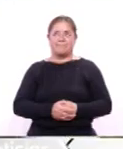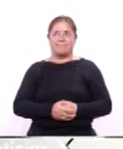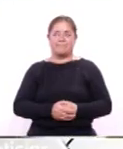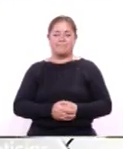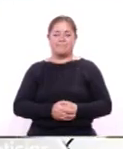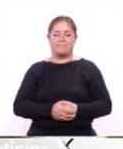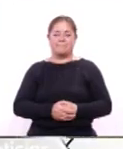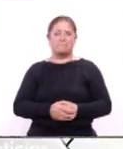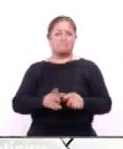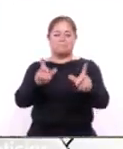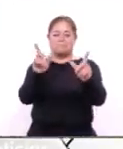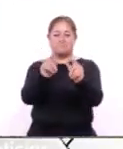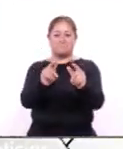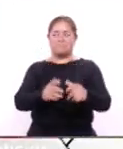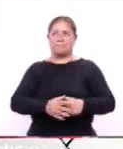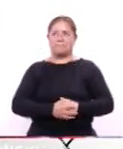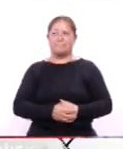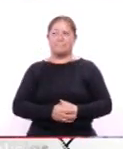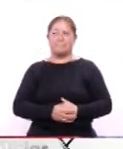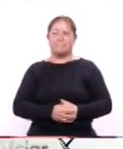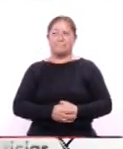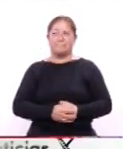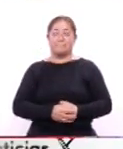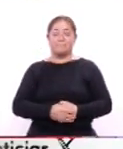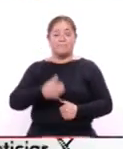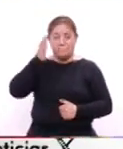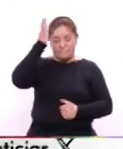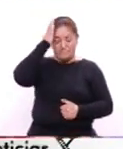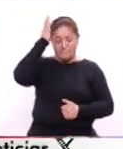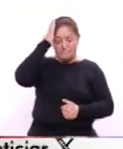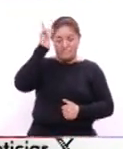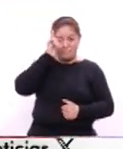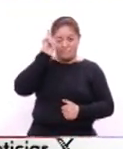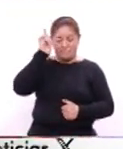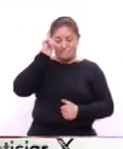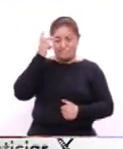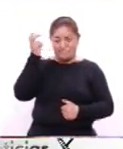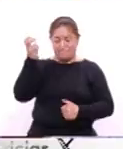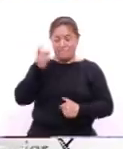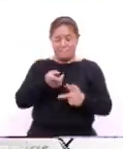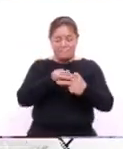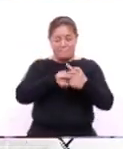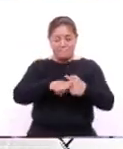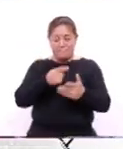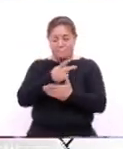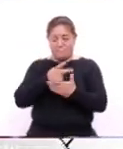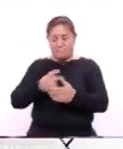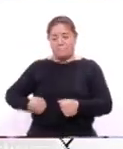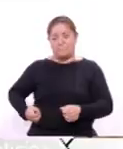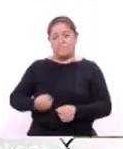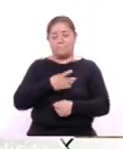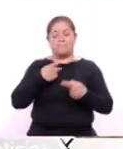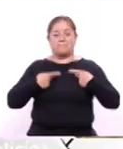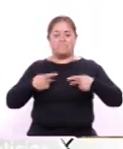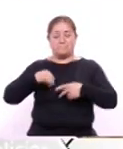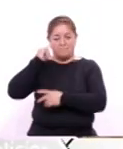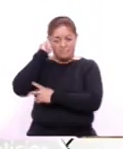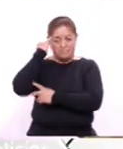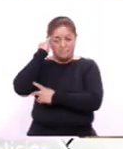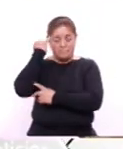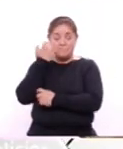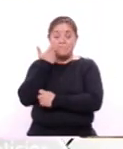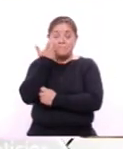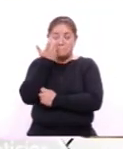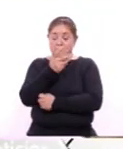En corto La mandataria estatal Lorena Cuellar Cisneros inauguró el programa Bienestar para Personas Indígenas que busca